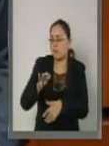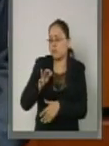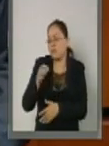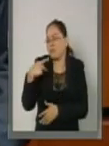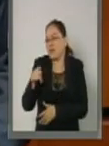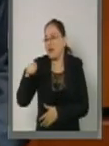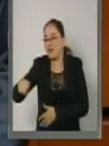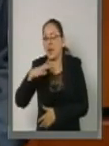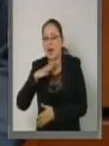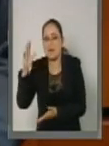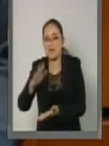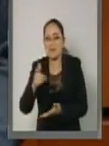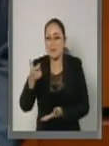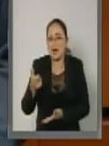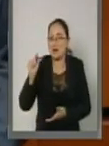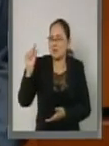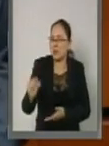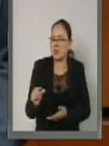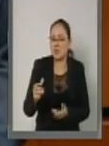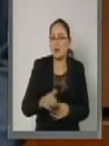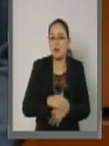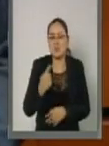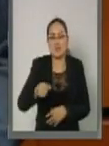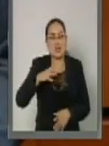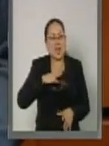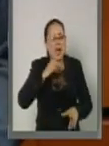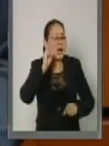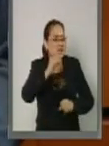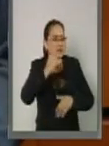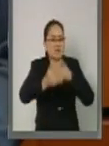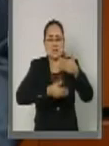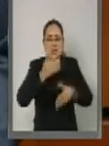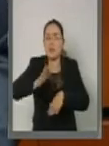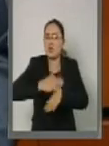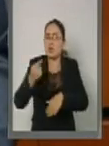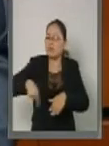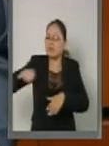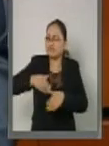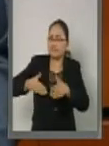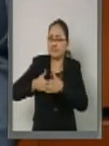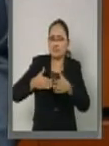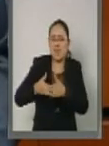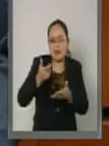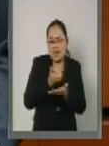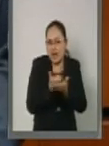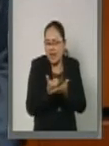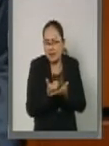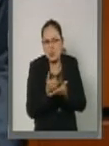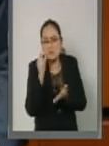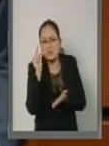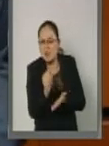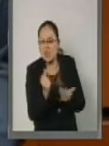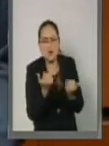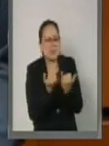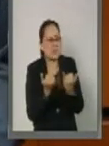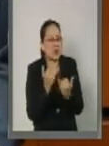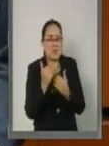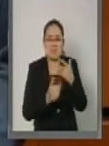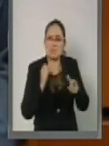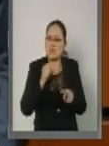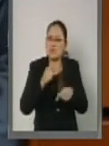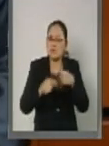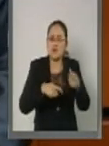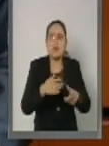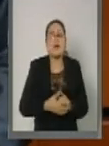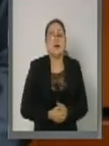crece cada vez con las consecuencias naturales de estancamiento de los salarios, el deterioro de la calidad de los empleos